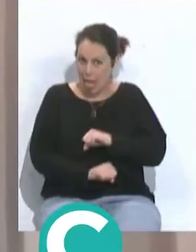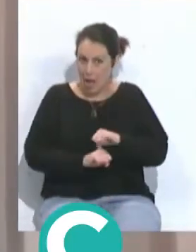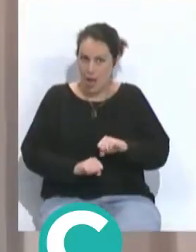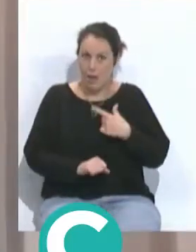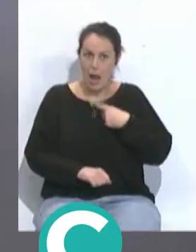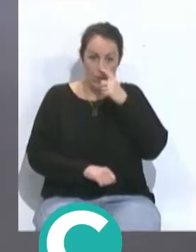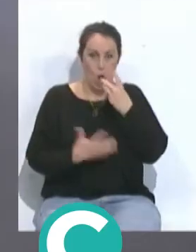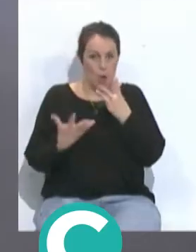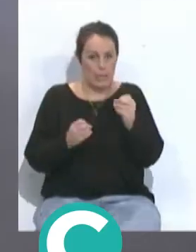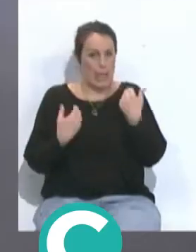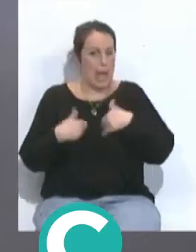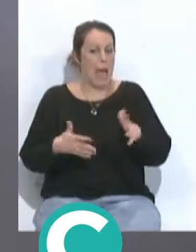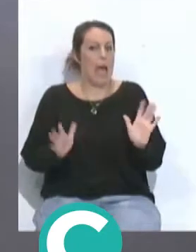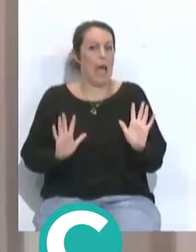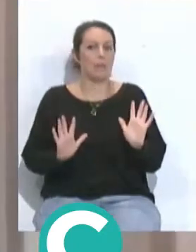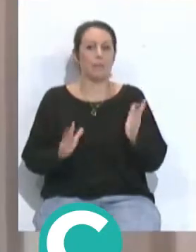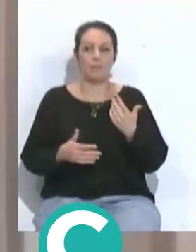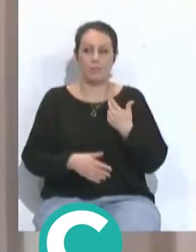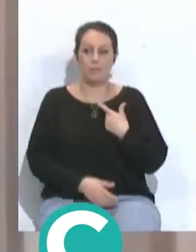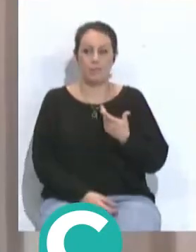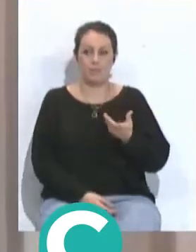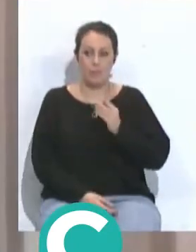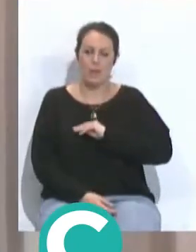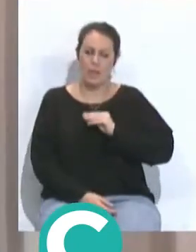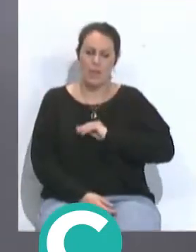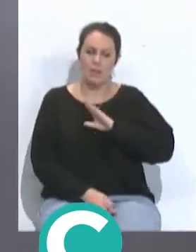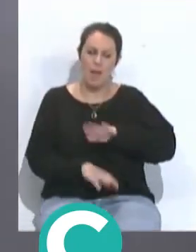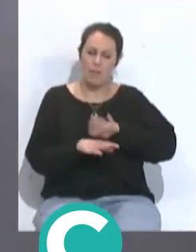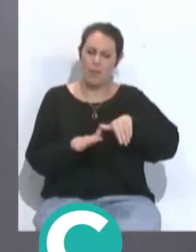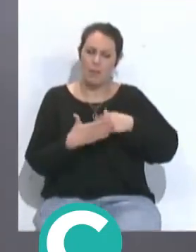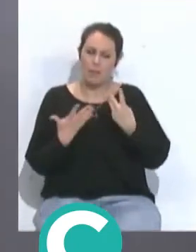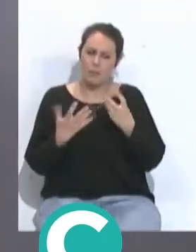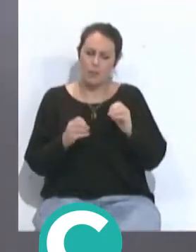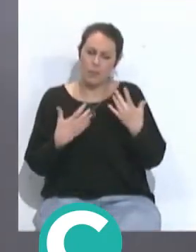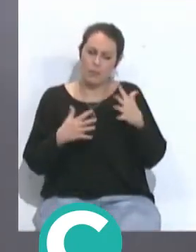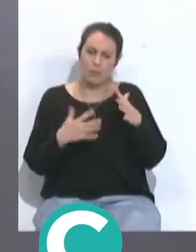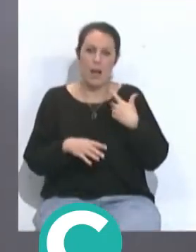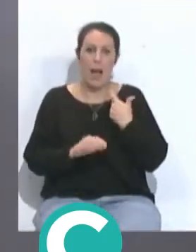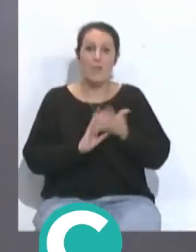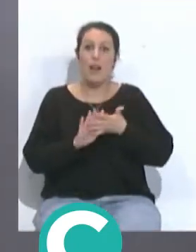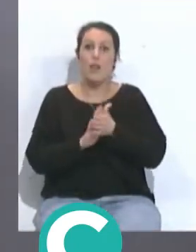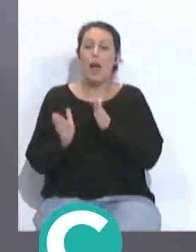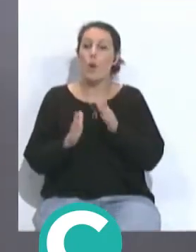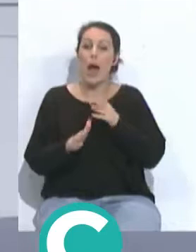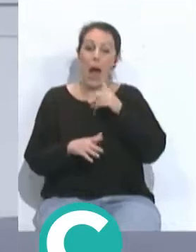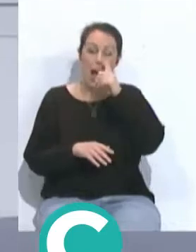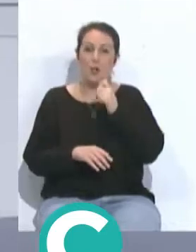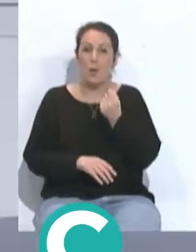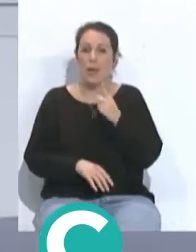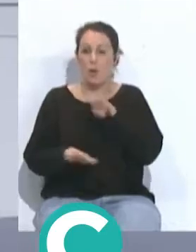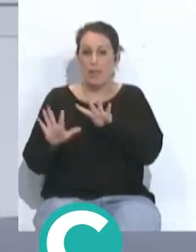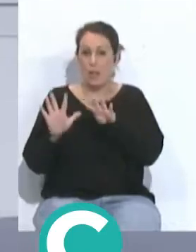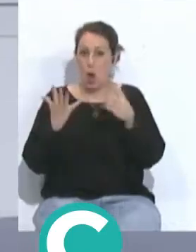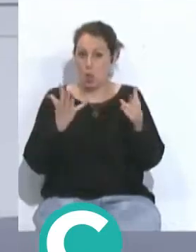¿eh? Yo en los años ochenta estaba ya... A mí me queda bastante para llegar a ochenta, a me queda bastante. No, no, hablando de los años ochenta... ¡Ah! Y para mí un